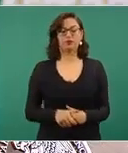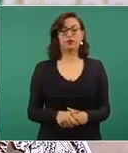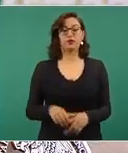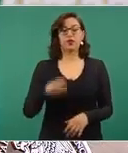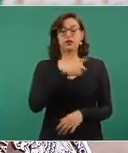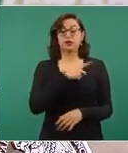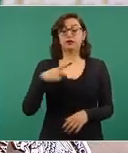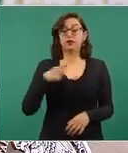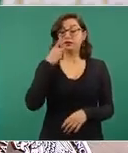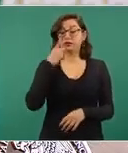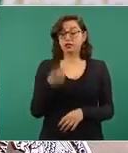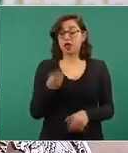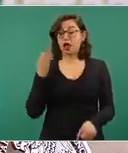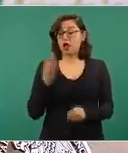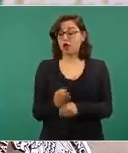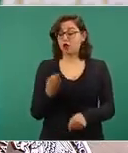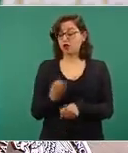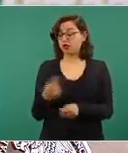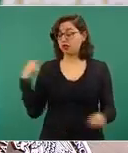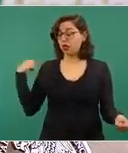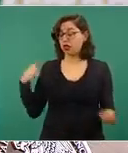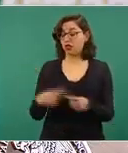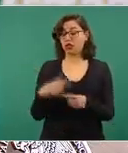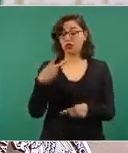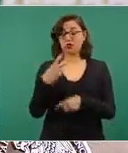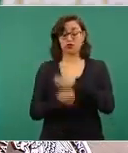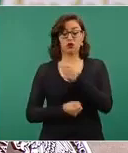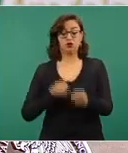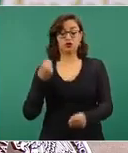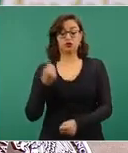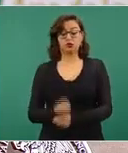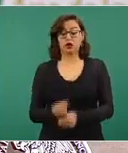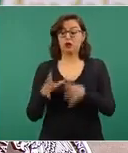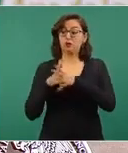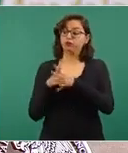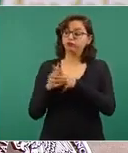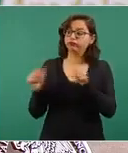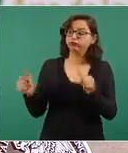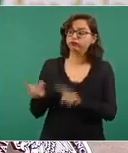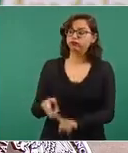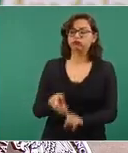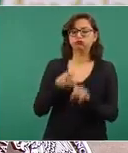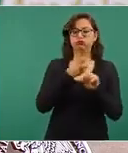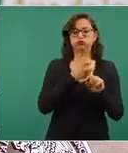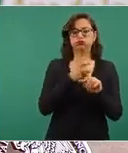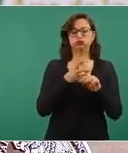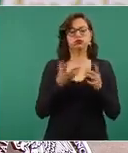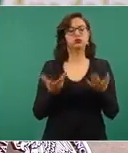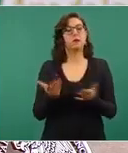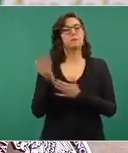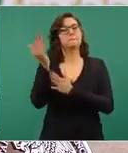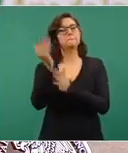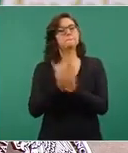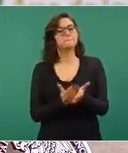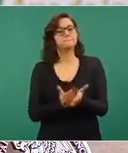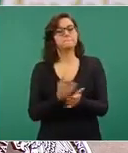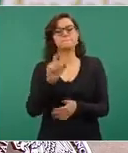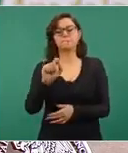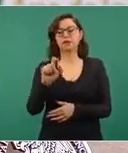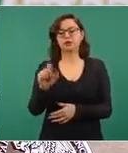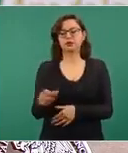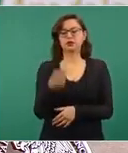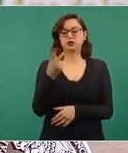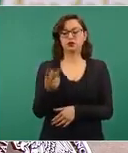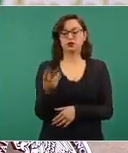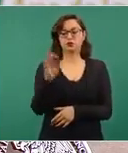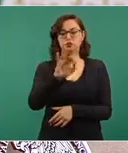del 22.5% en el número de reportes de desaparición presentadas en el